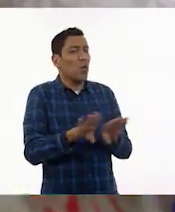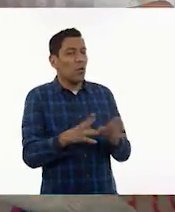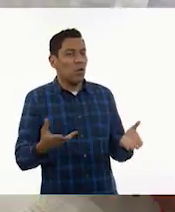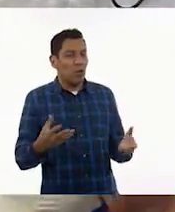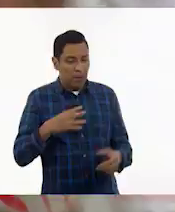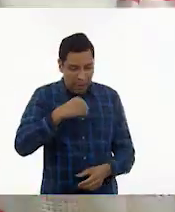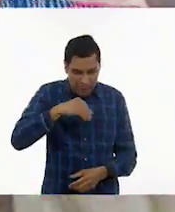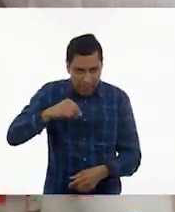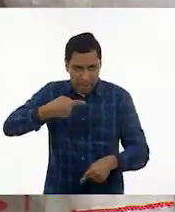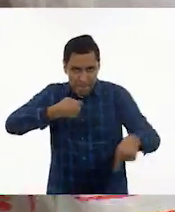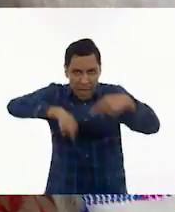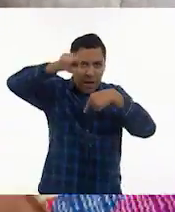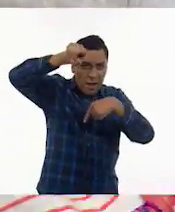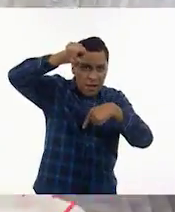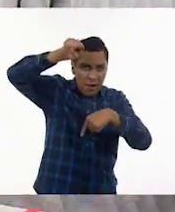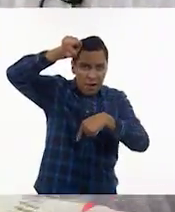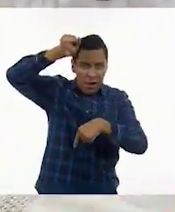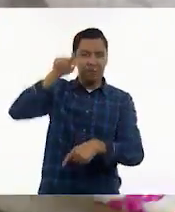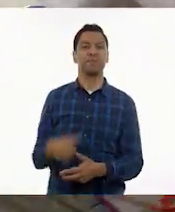y tres.